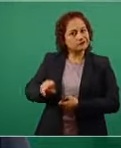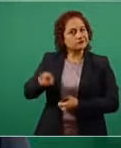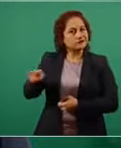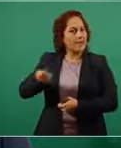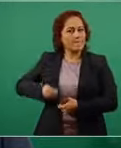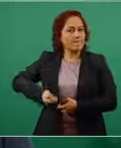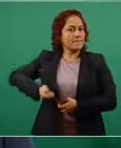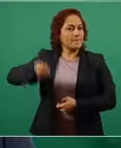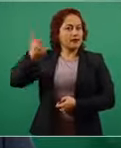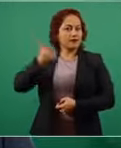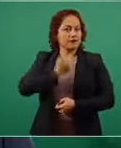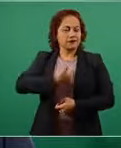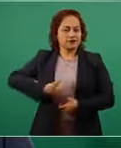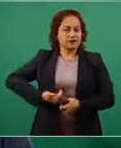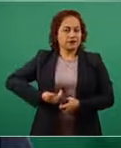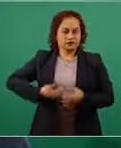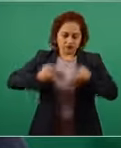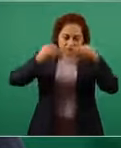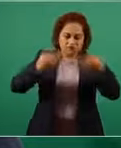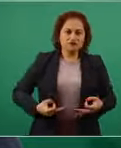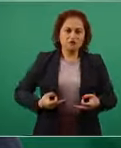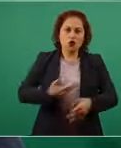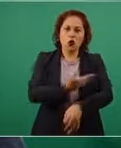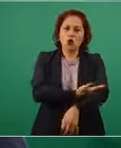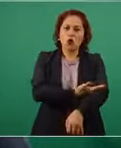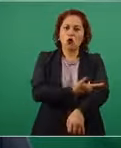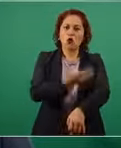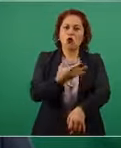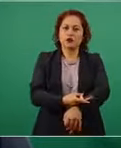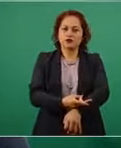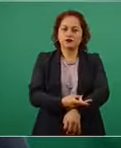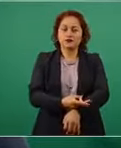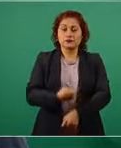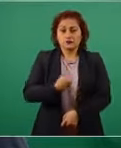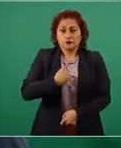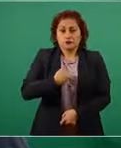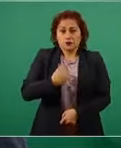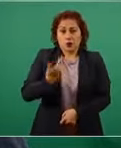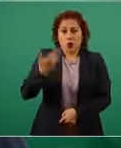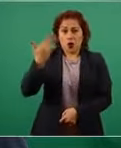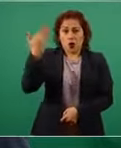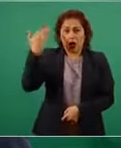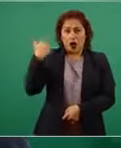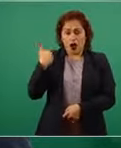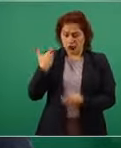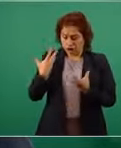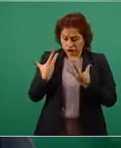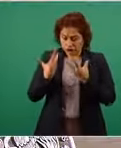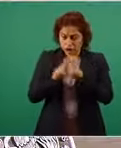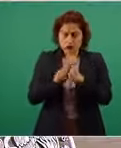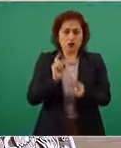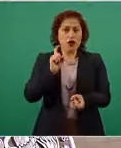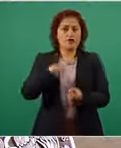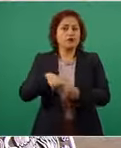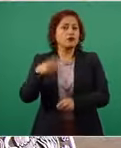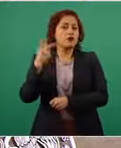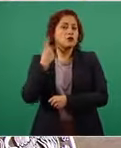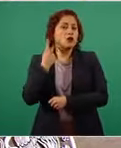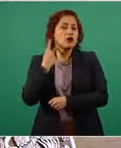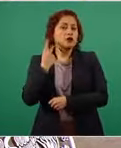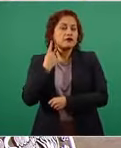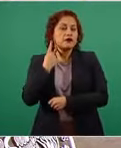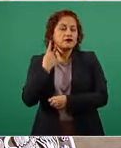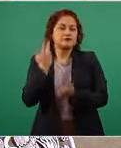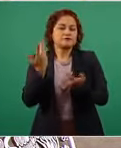yo soy parte de una generación que abrazó la política y como bien dice mi querido